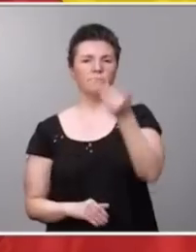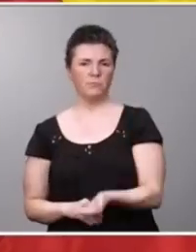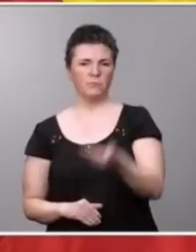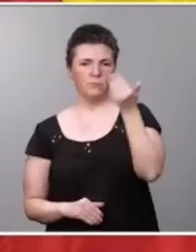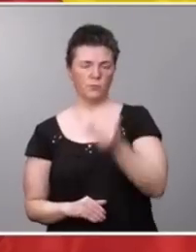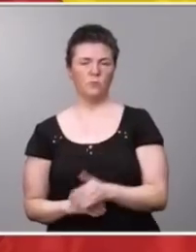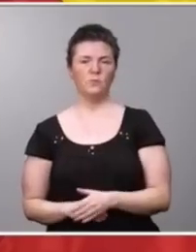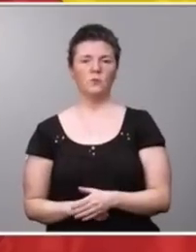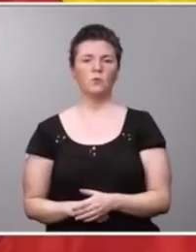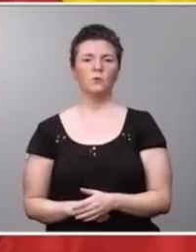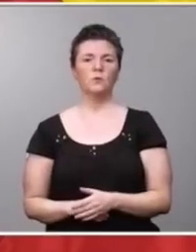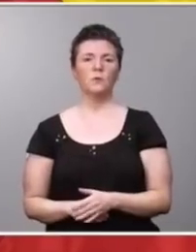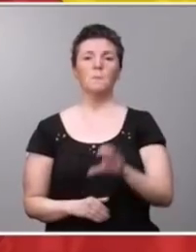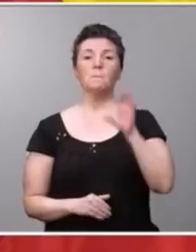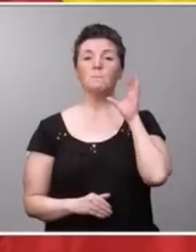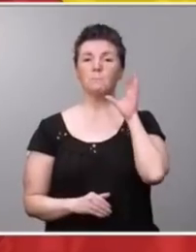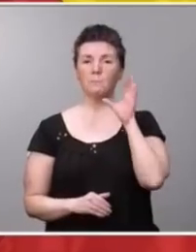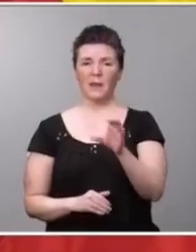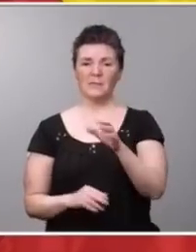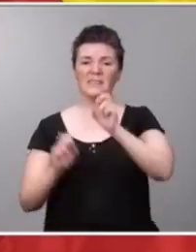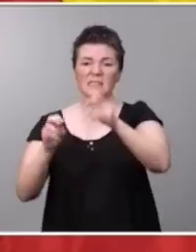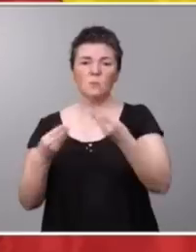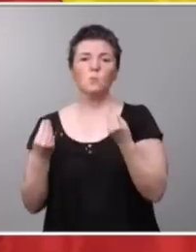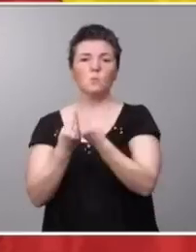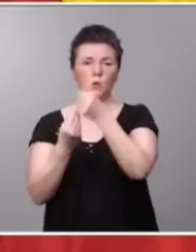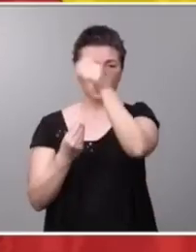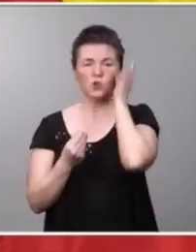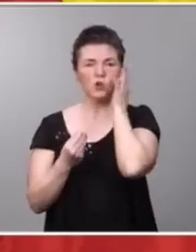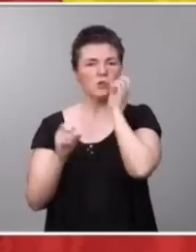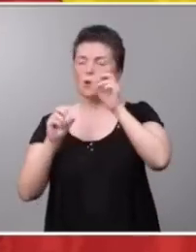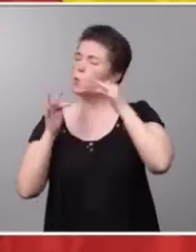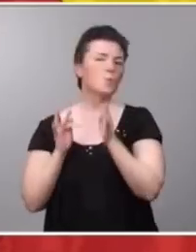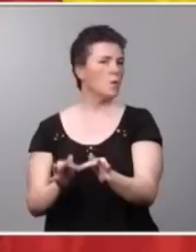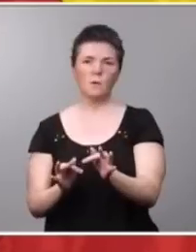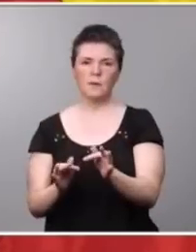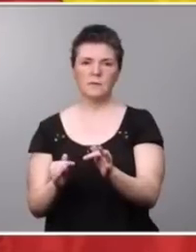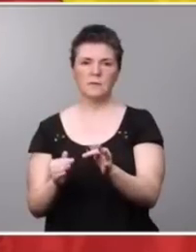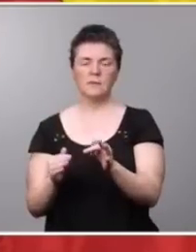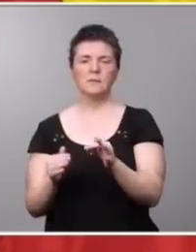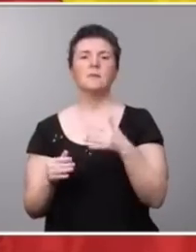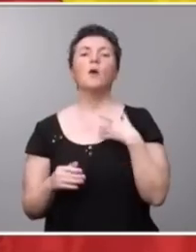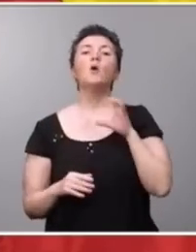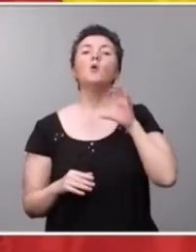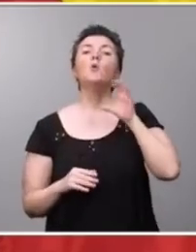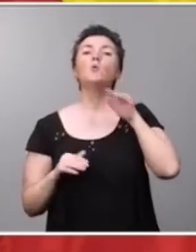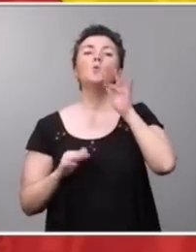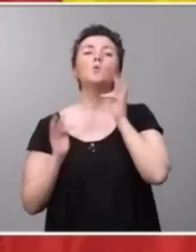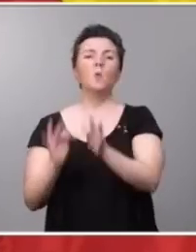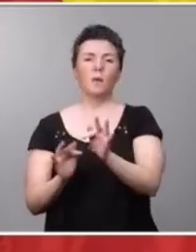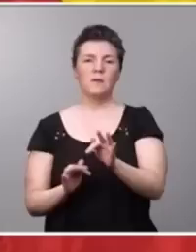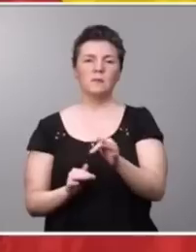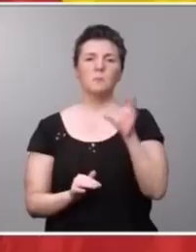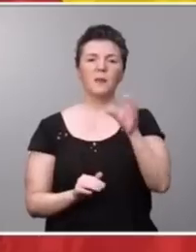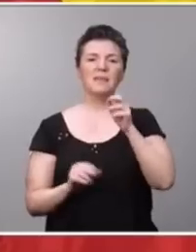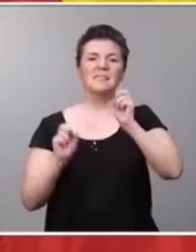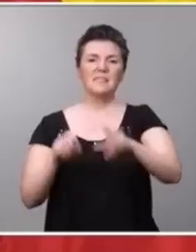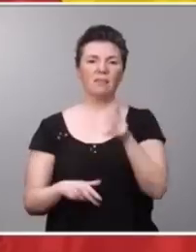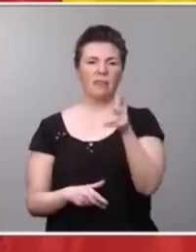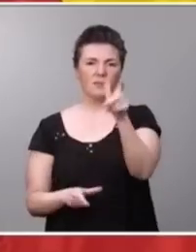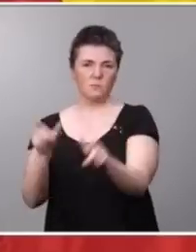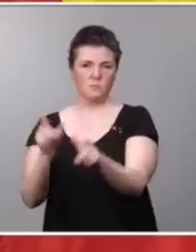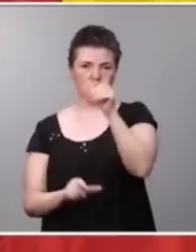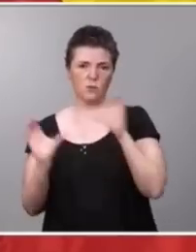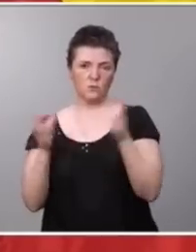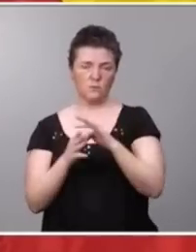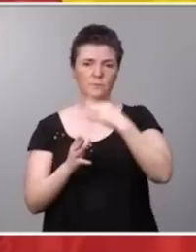va a haber un país sin vosotros, sin vosotras, sin vosotres, que nunca más va a haber un país sin derechos para las personas LGTBI.